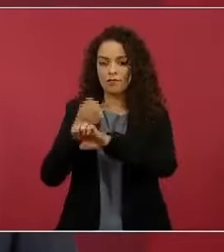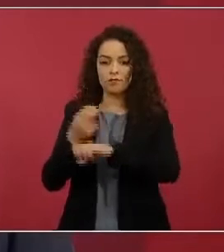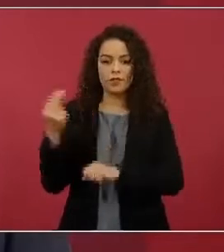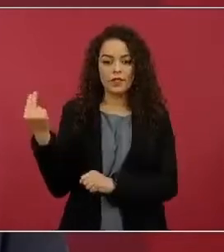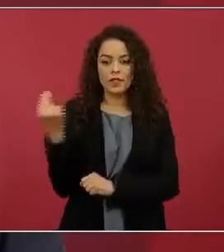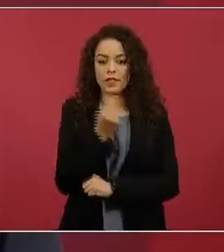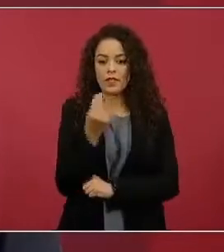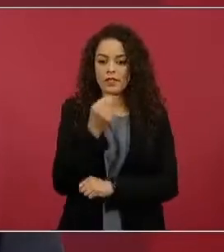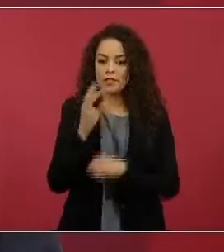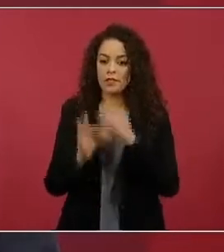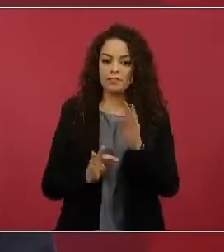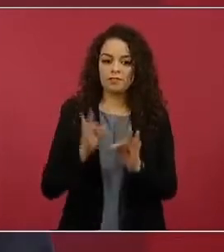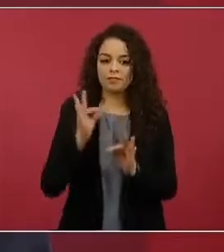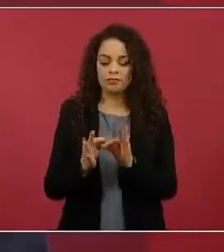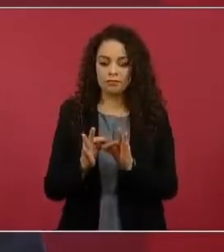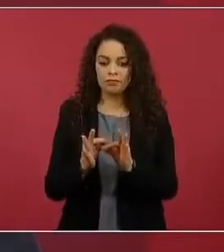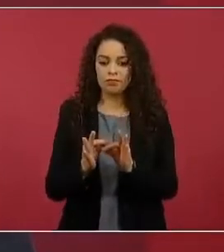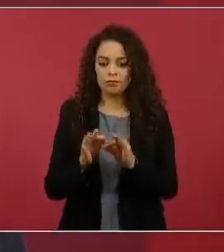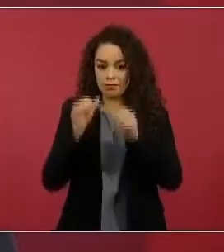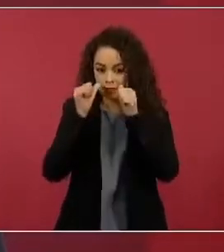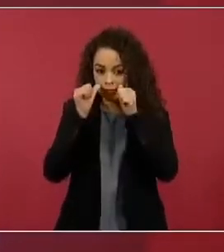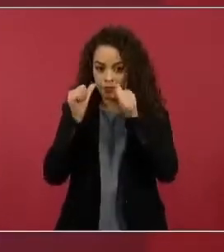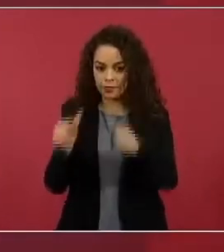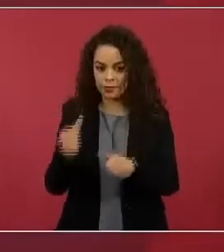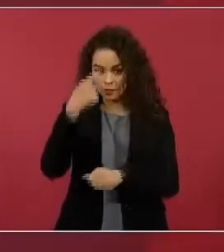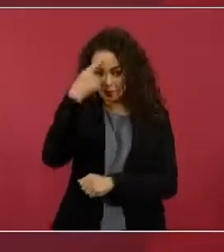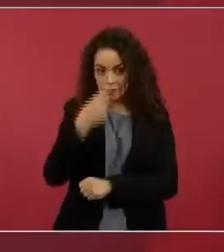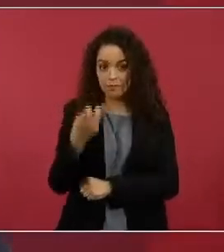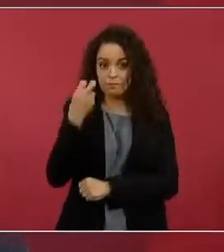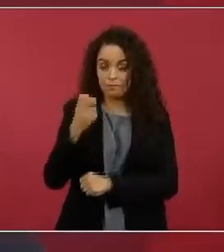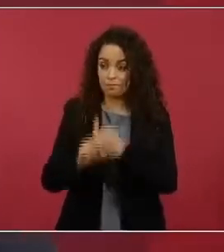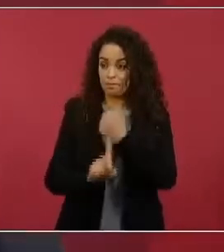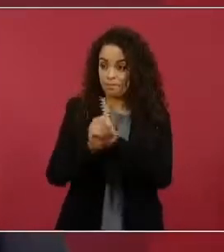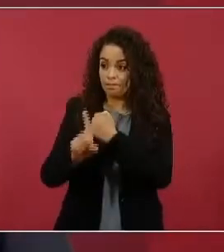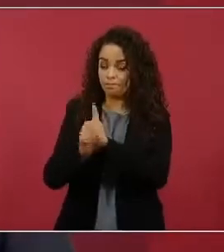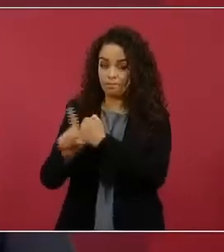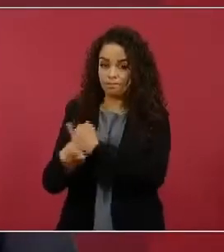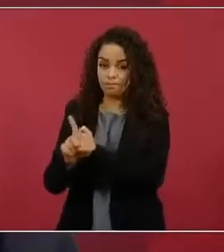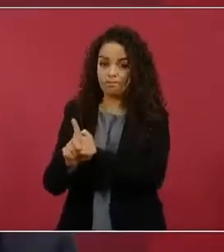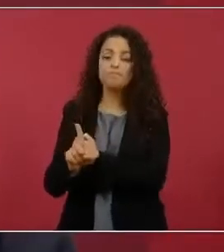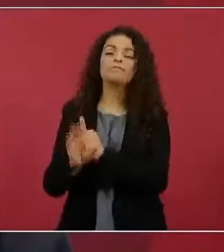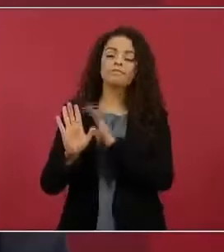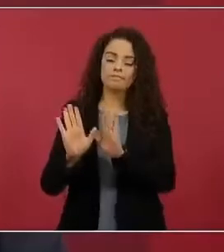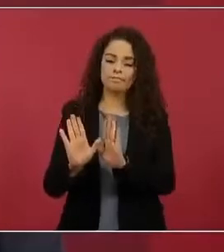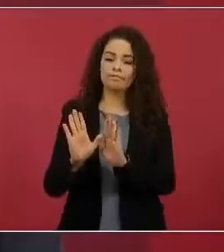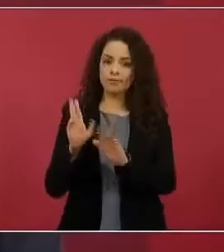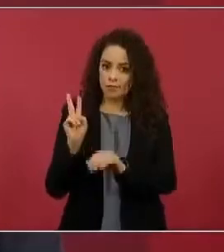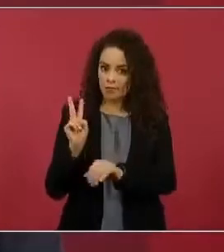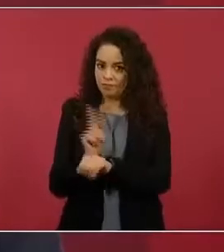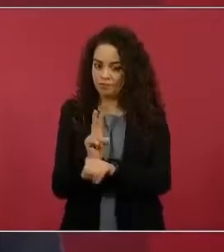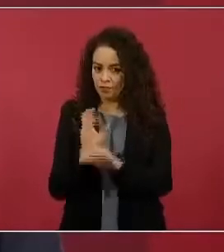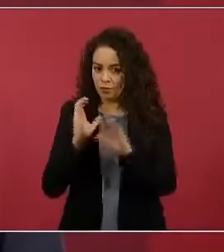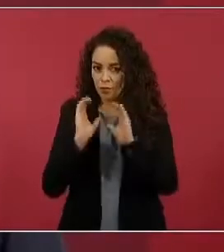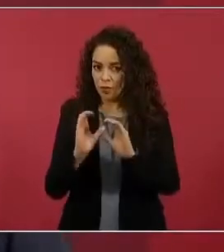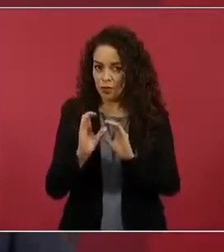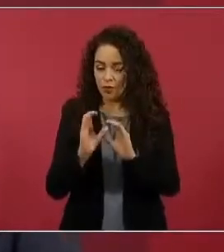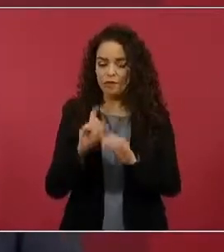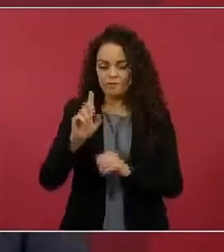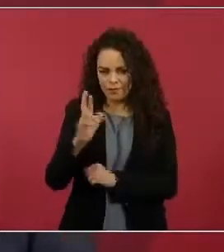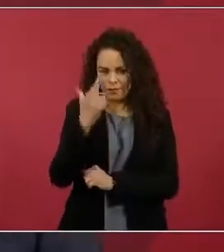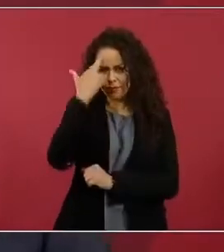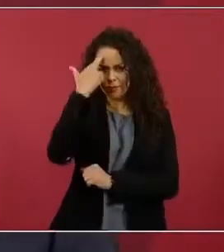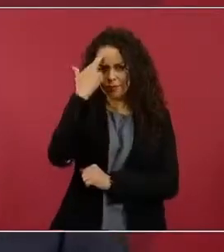acción puntual del Estado mexicano para abatir esta situación. De manera muy breve, recordar cómo